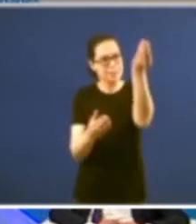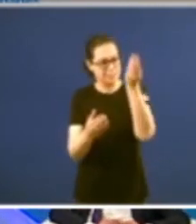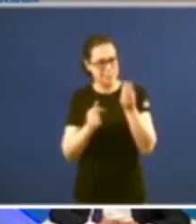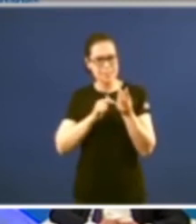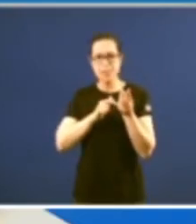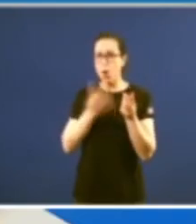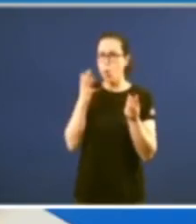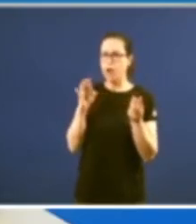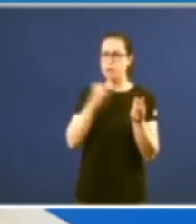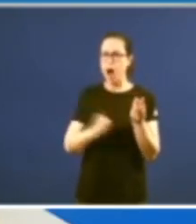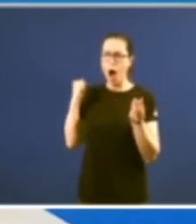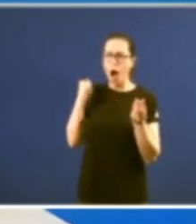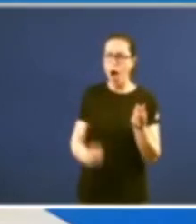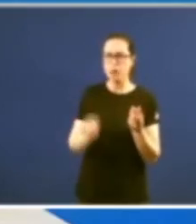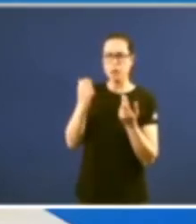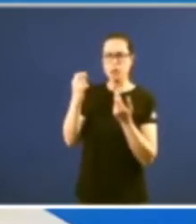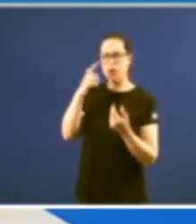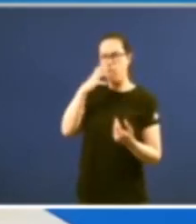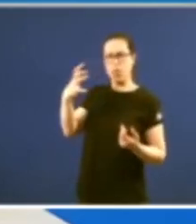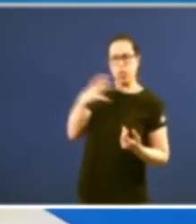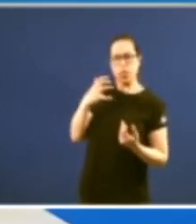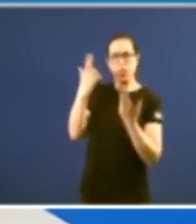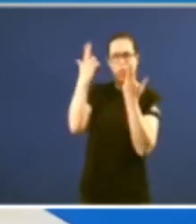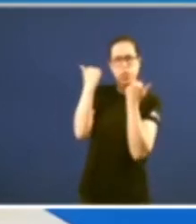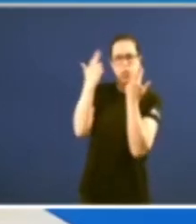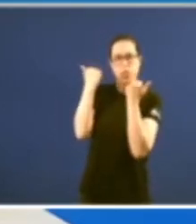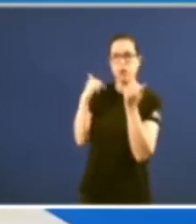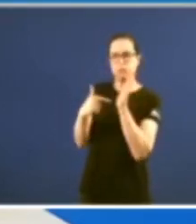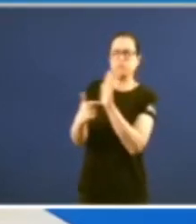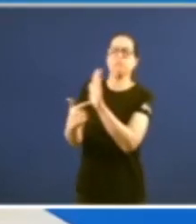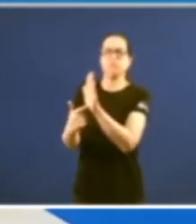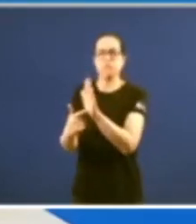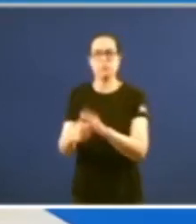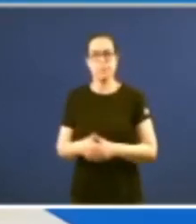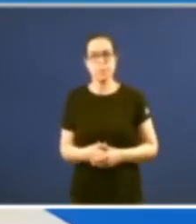cuatro siglos de humillación e injusticia Catro décadas despois